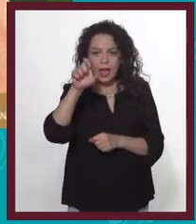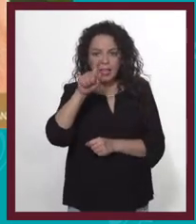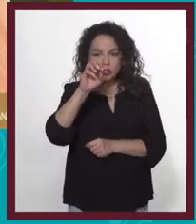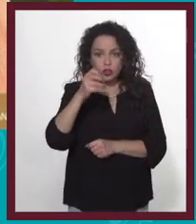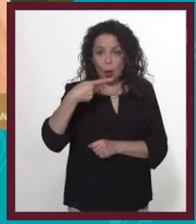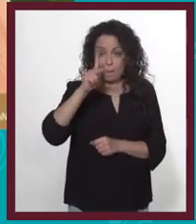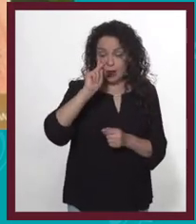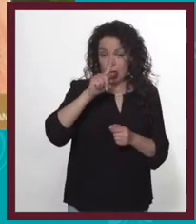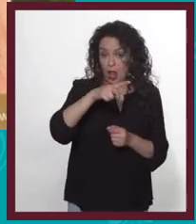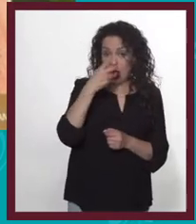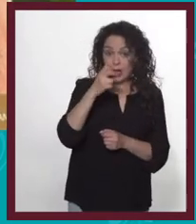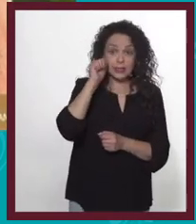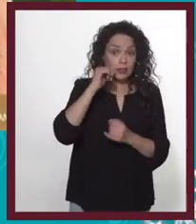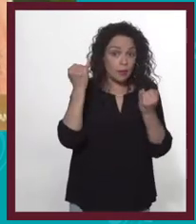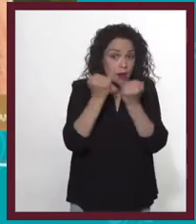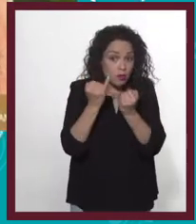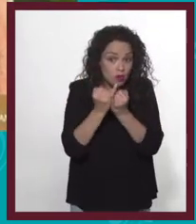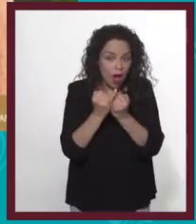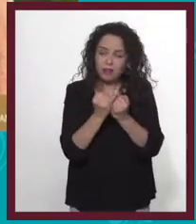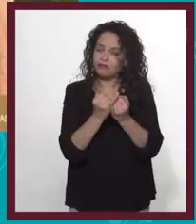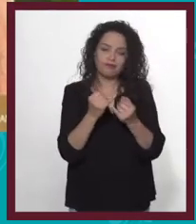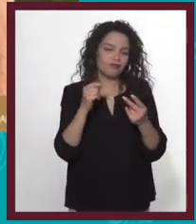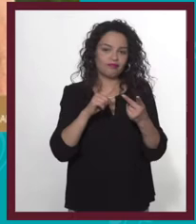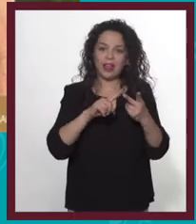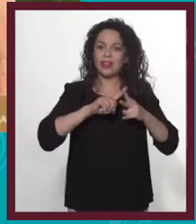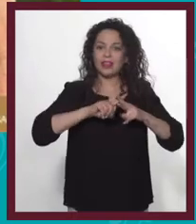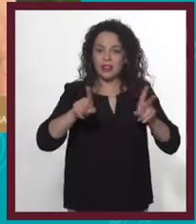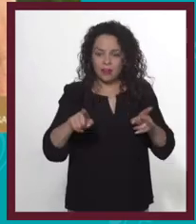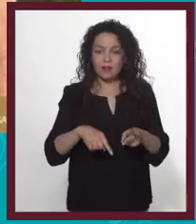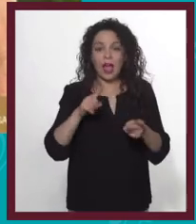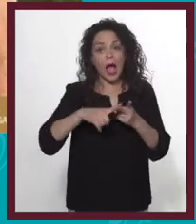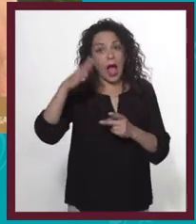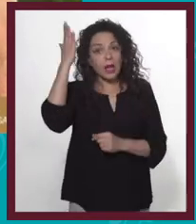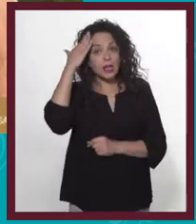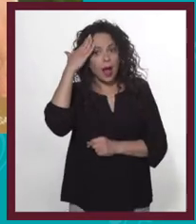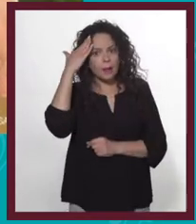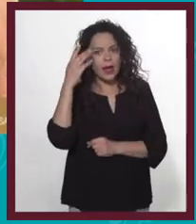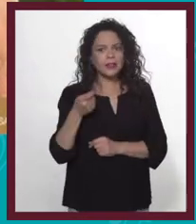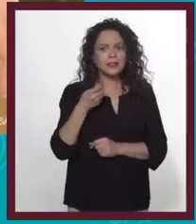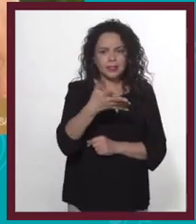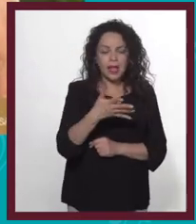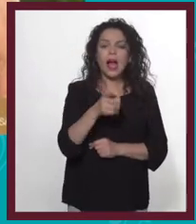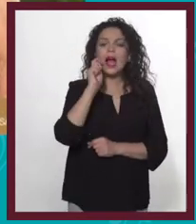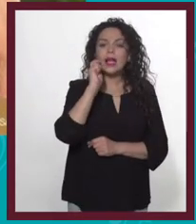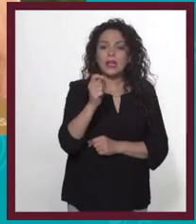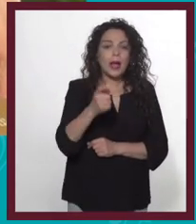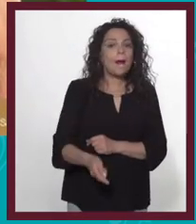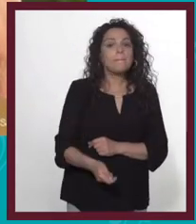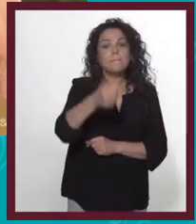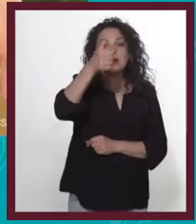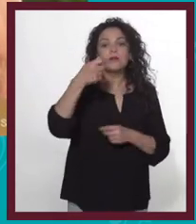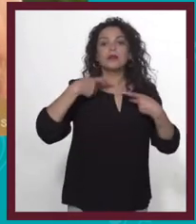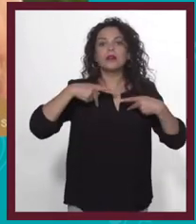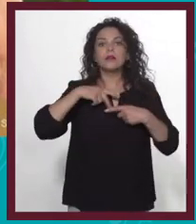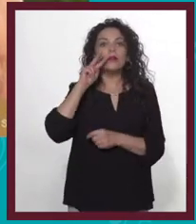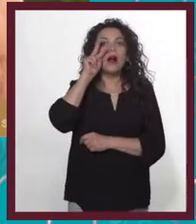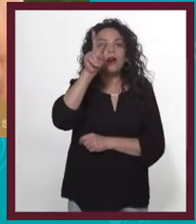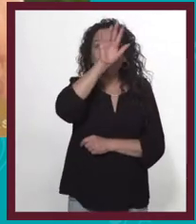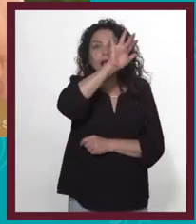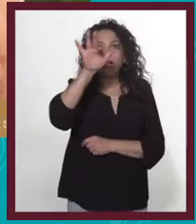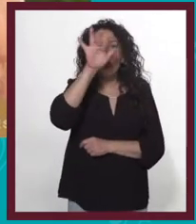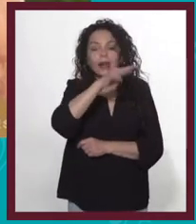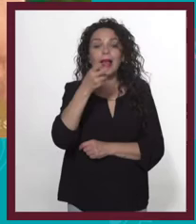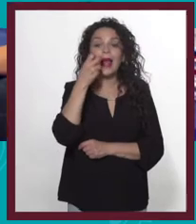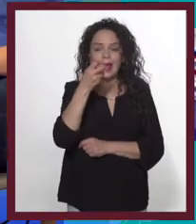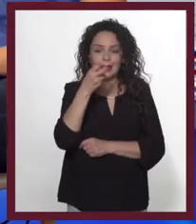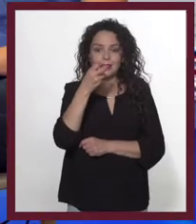pero los textos no siempre tienen la misma jerarquía. La cabeza es ese texto que queremos que sea lo primero